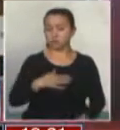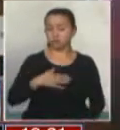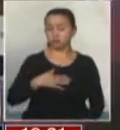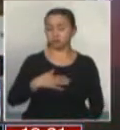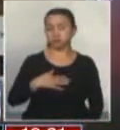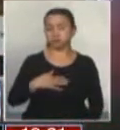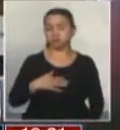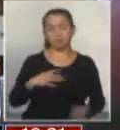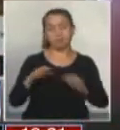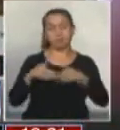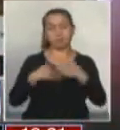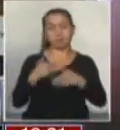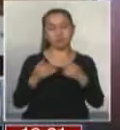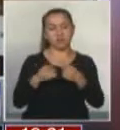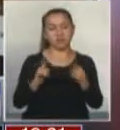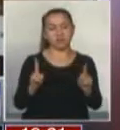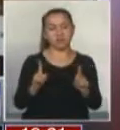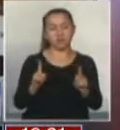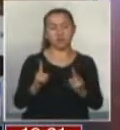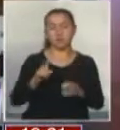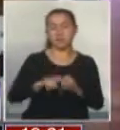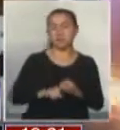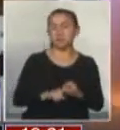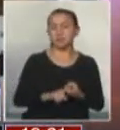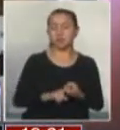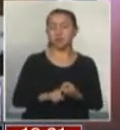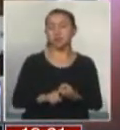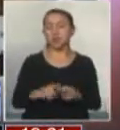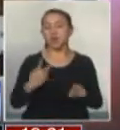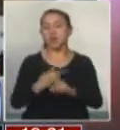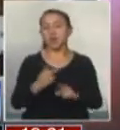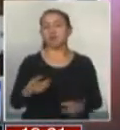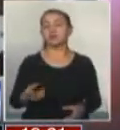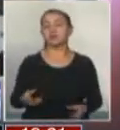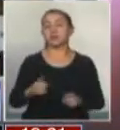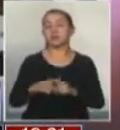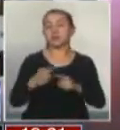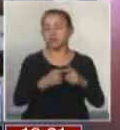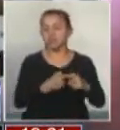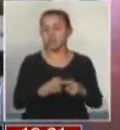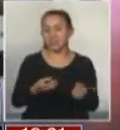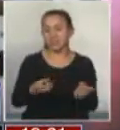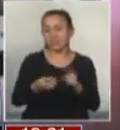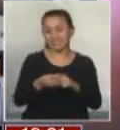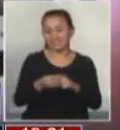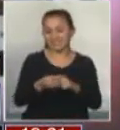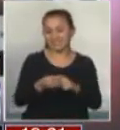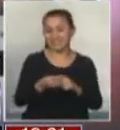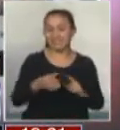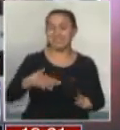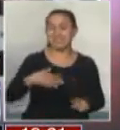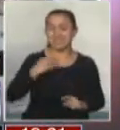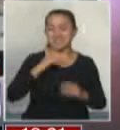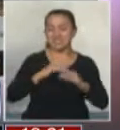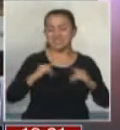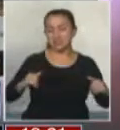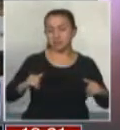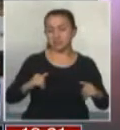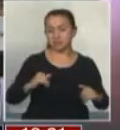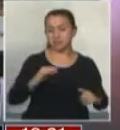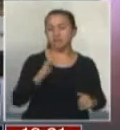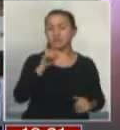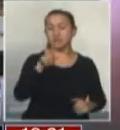pareja funciona muy distinto al matrimonio. En el matrimonio hay sociedad conyugal, salvo que los cónyuges digan que quieren tener separación de bienes.